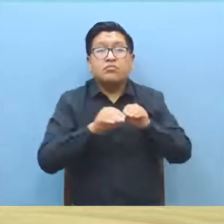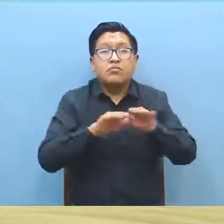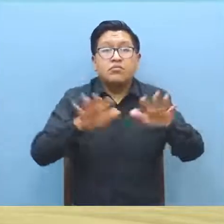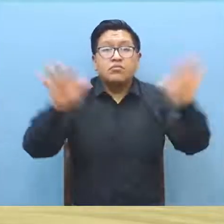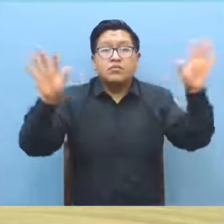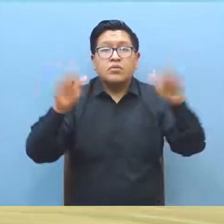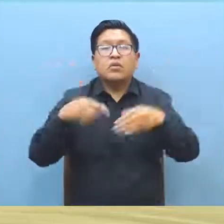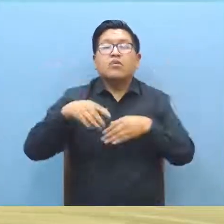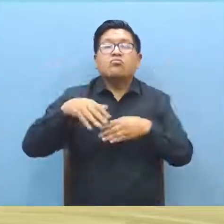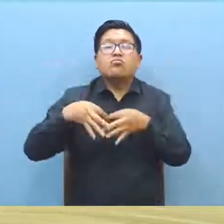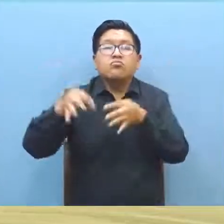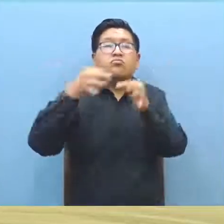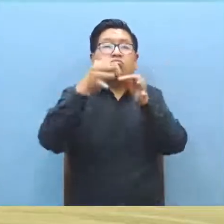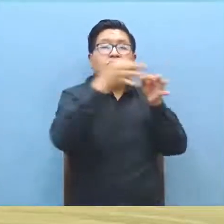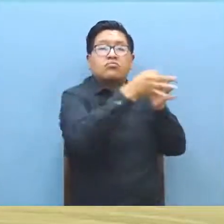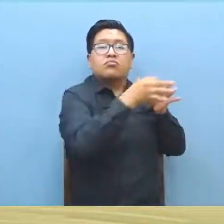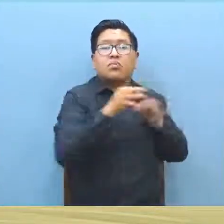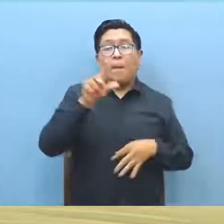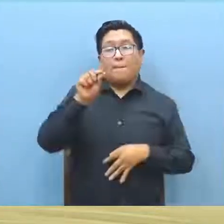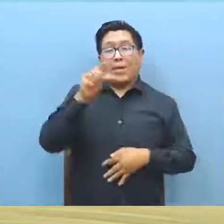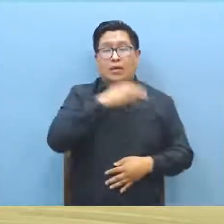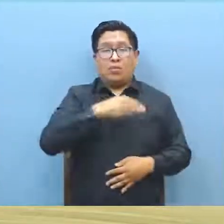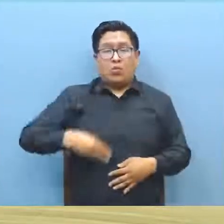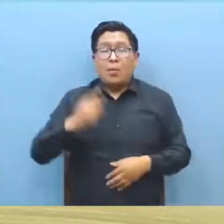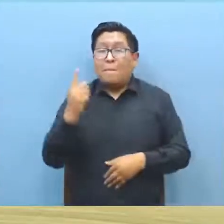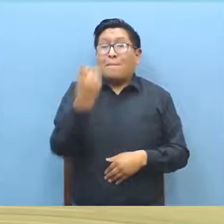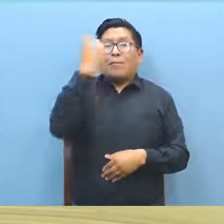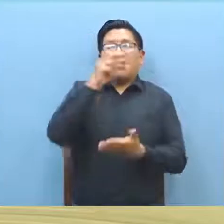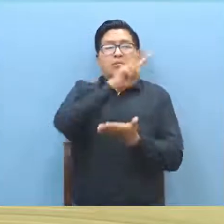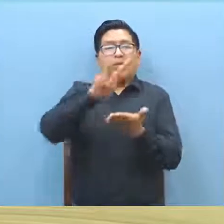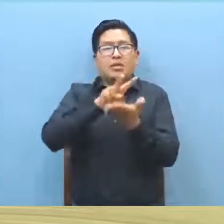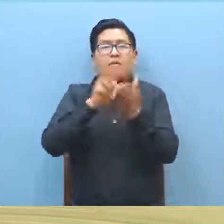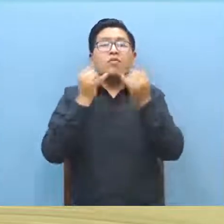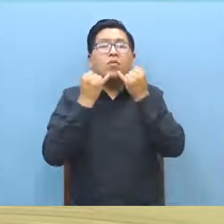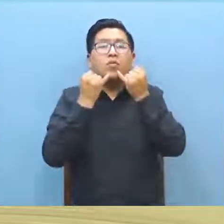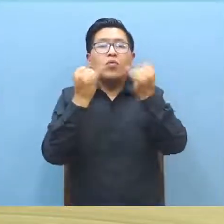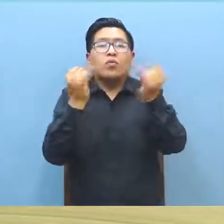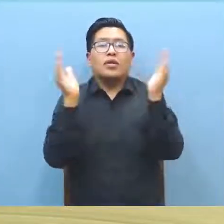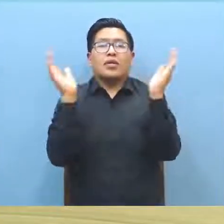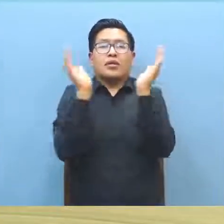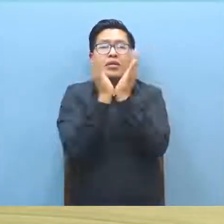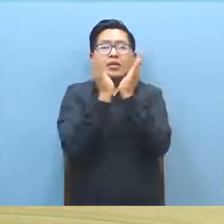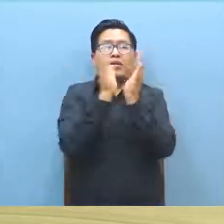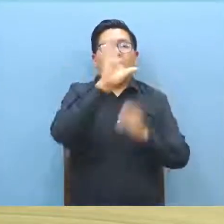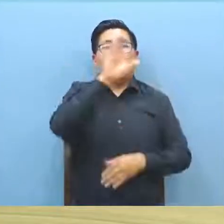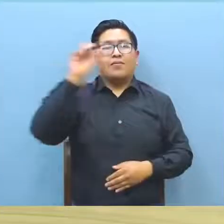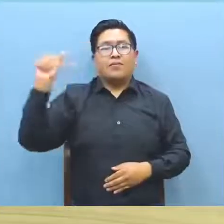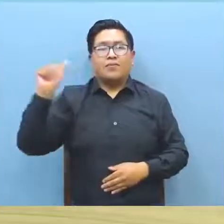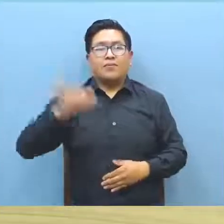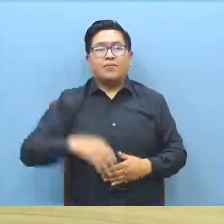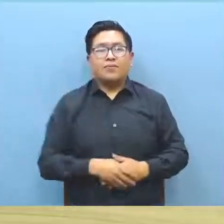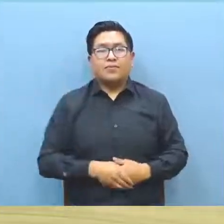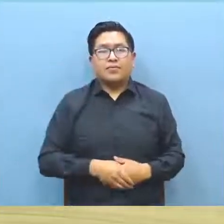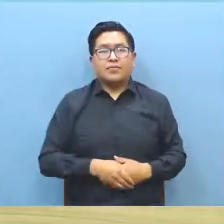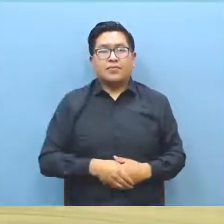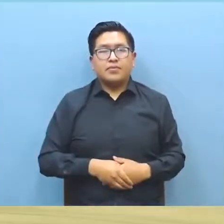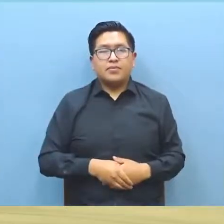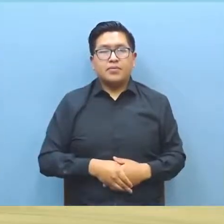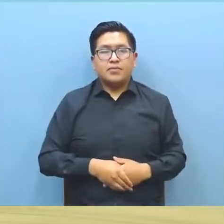implementará en más de 20 municipios e iniciará en el municipio de Vinto para DP Noticias con Alberto Rocha desde Cochabamba